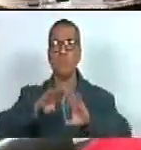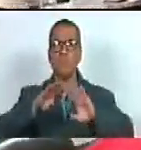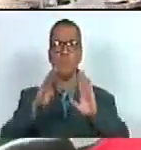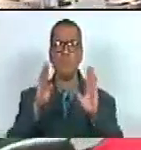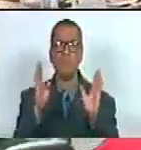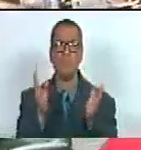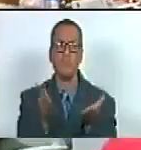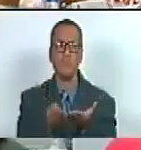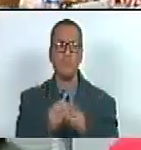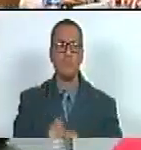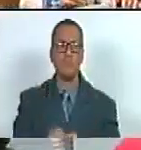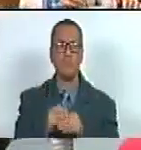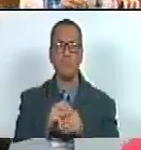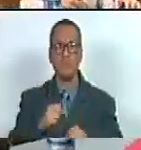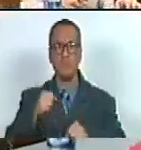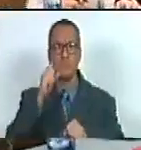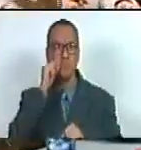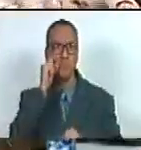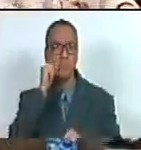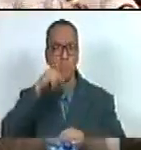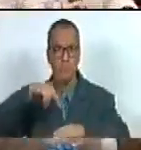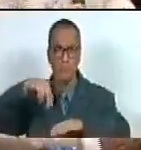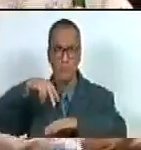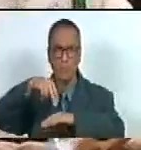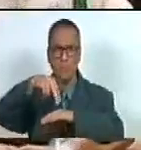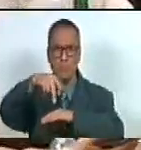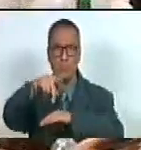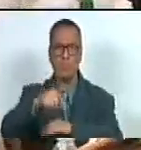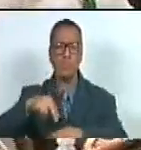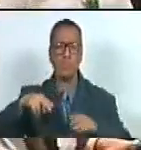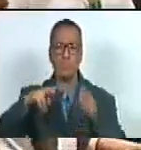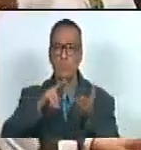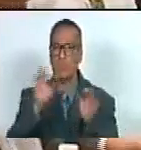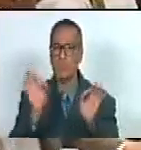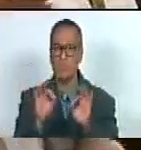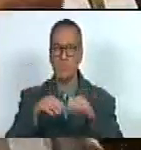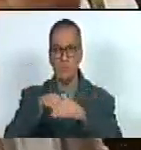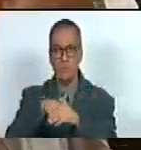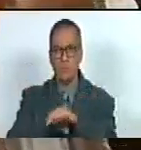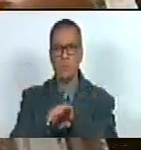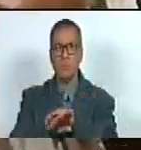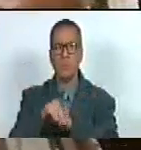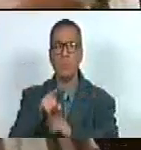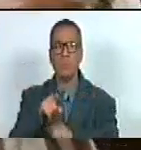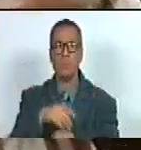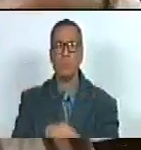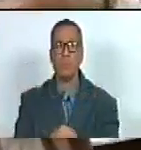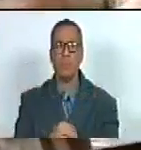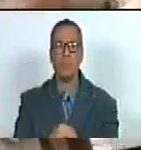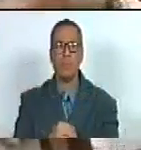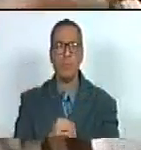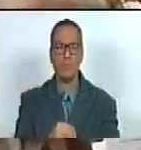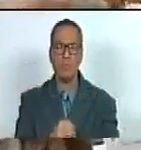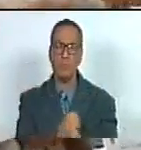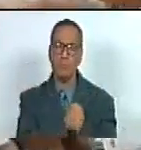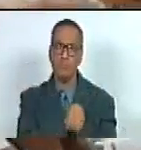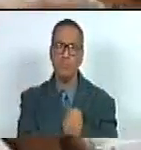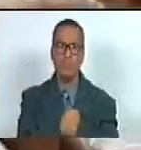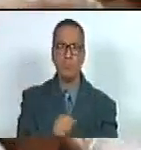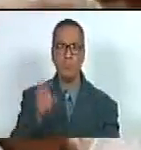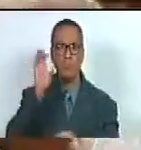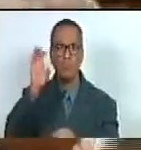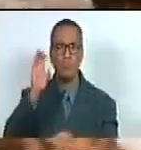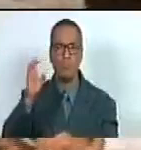donde unos hombres a pie descalzos pero sobre todo con su pasión patria